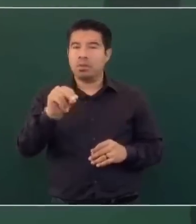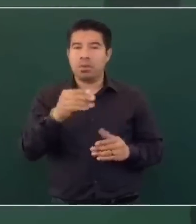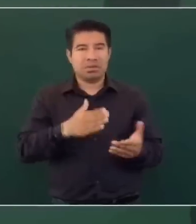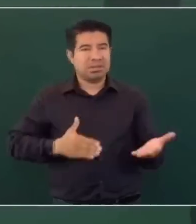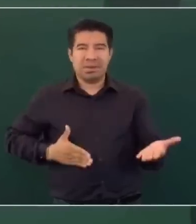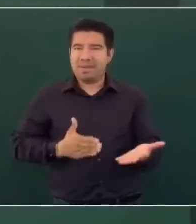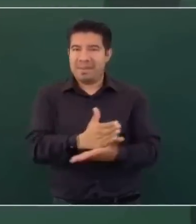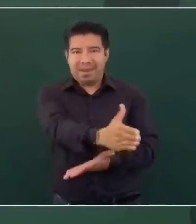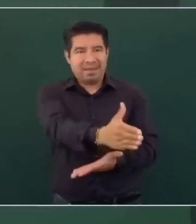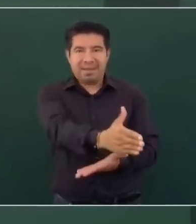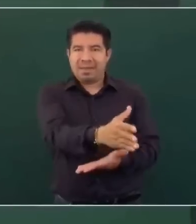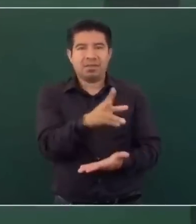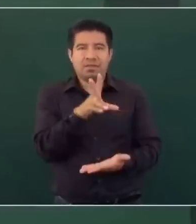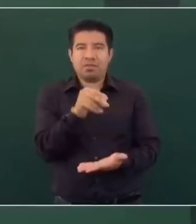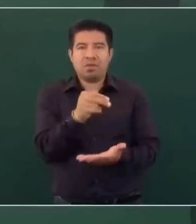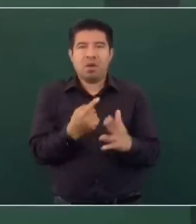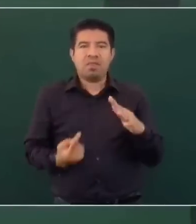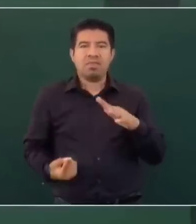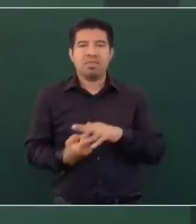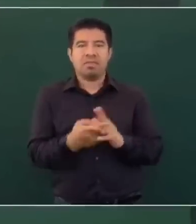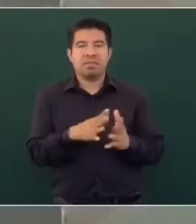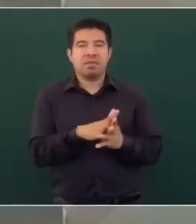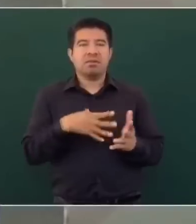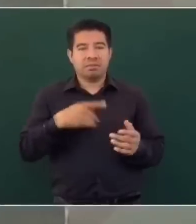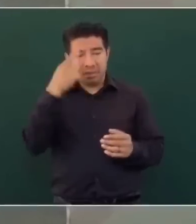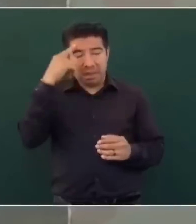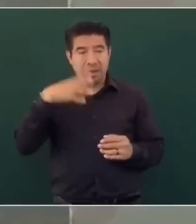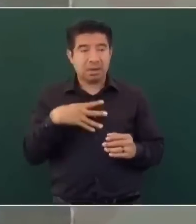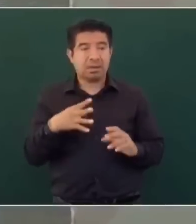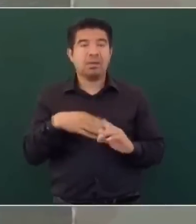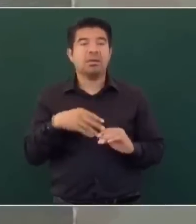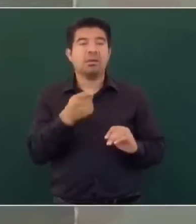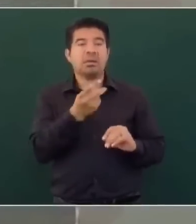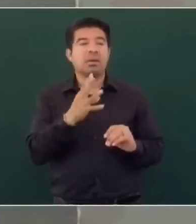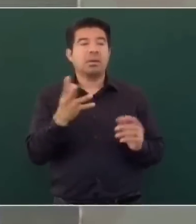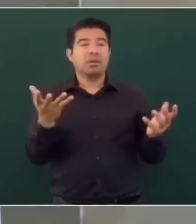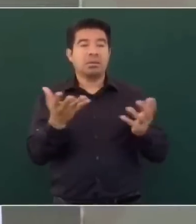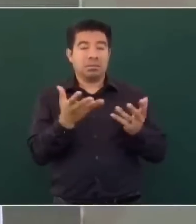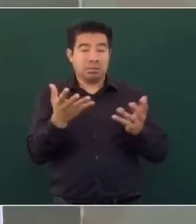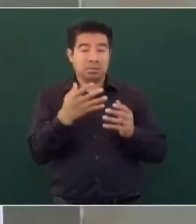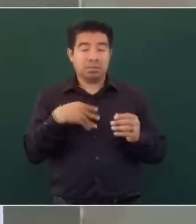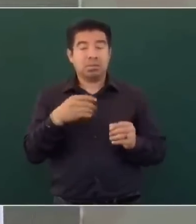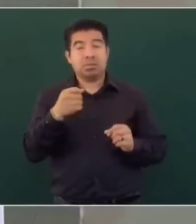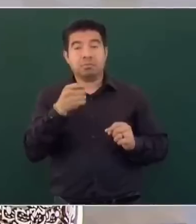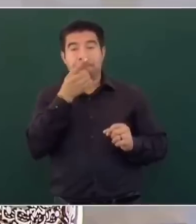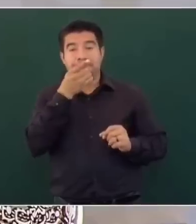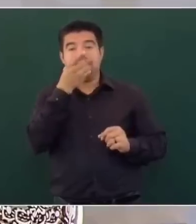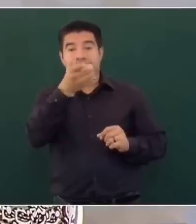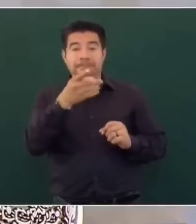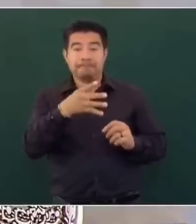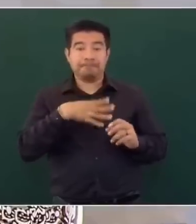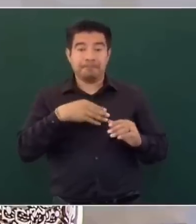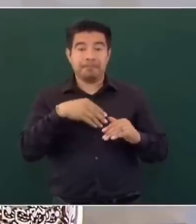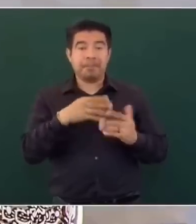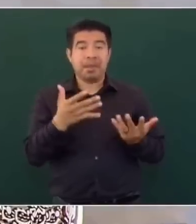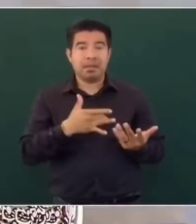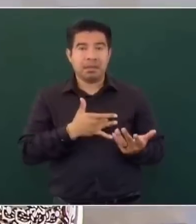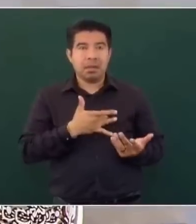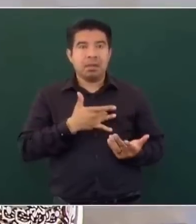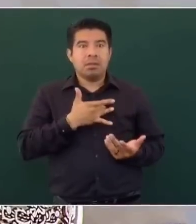no caigan en esa provocación, dijeron, déjenlos.